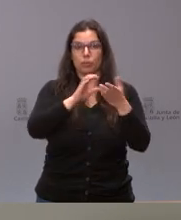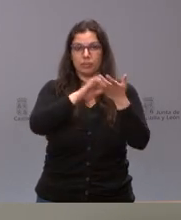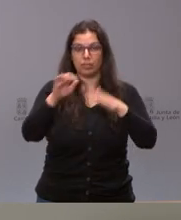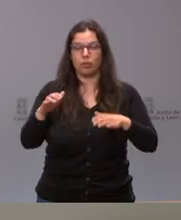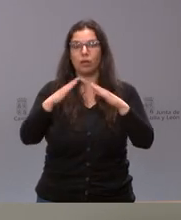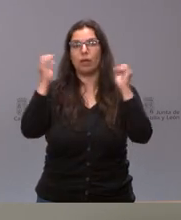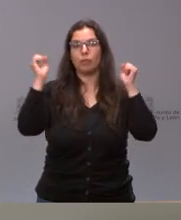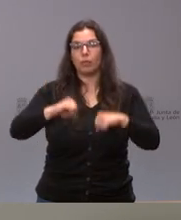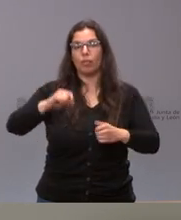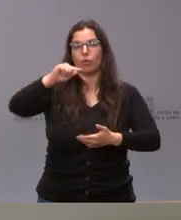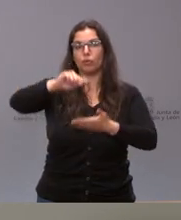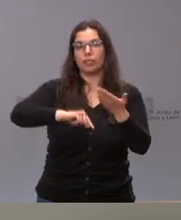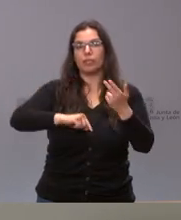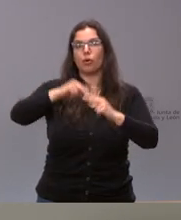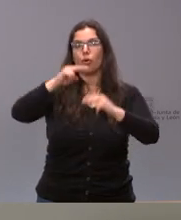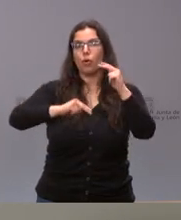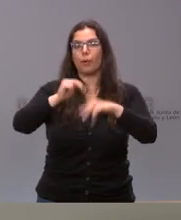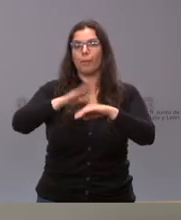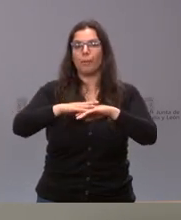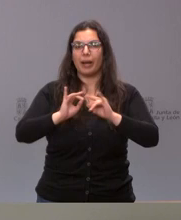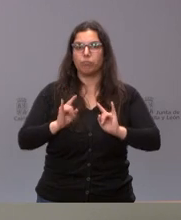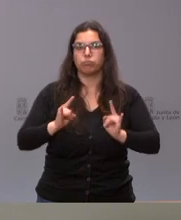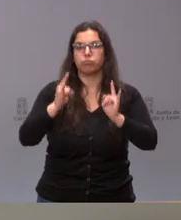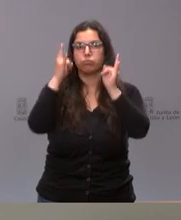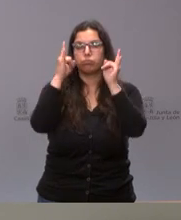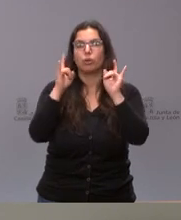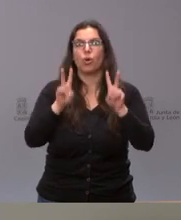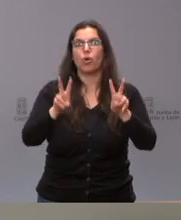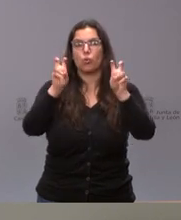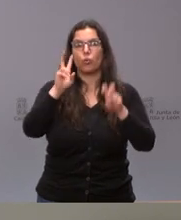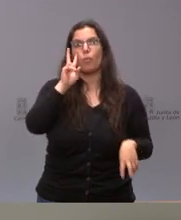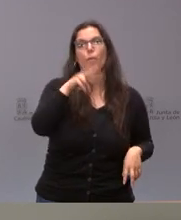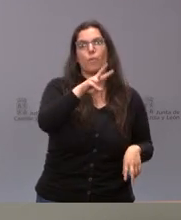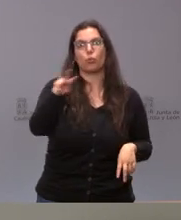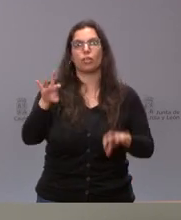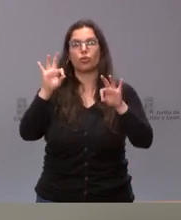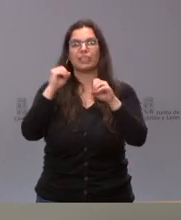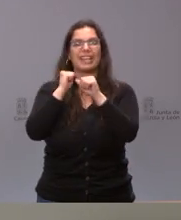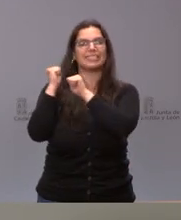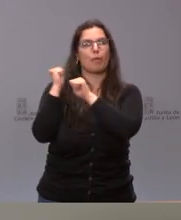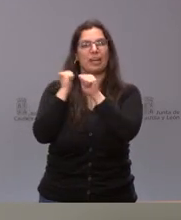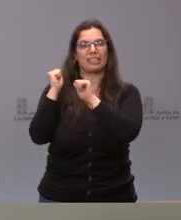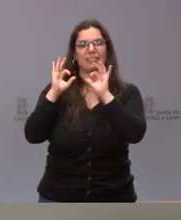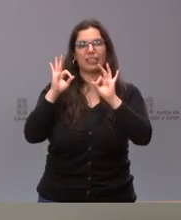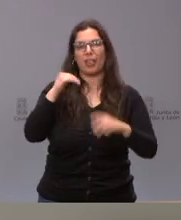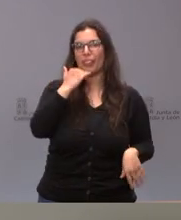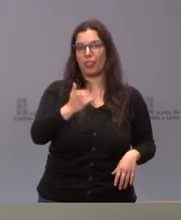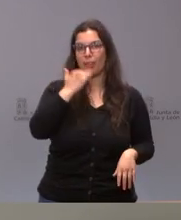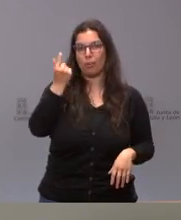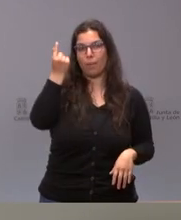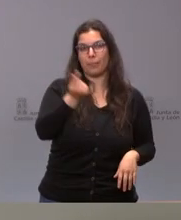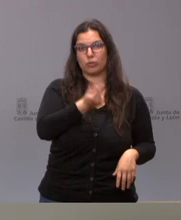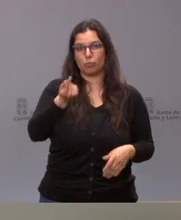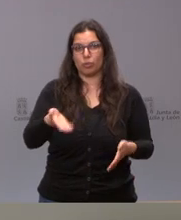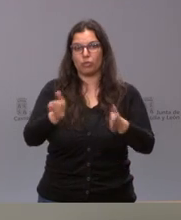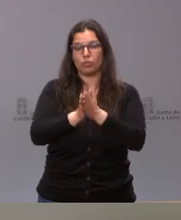aprobado la contratación de las obras para la construcción del nuevo Museo de la Semana Santa en Zamora con un presupuesto de